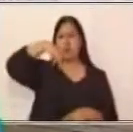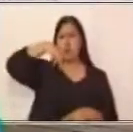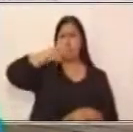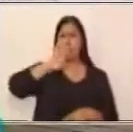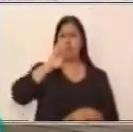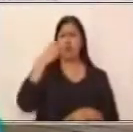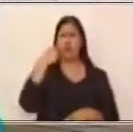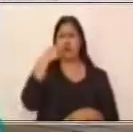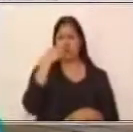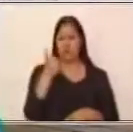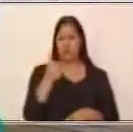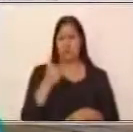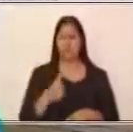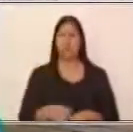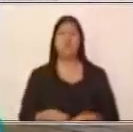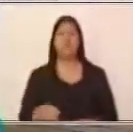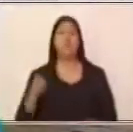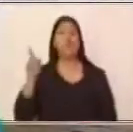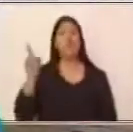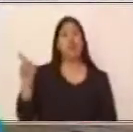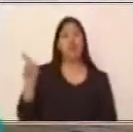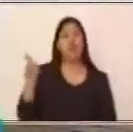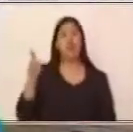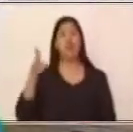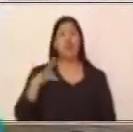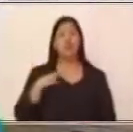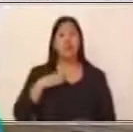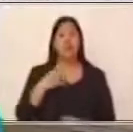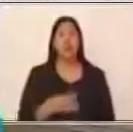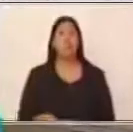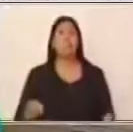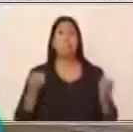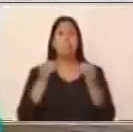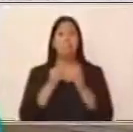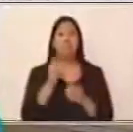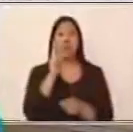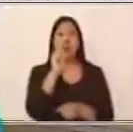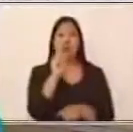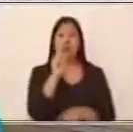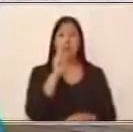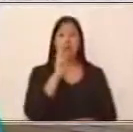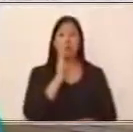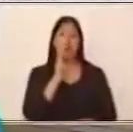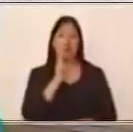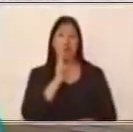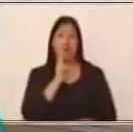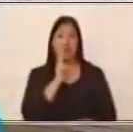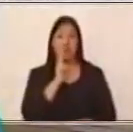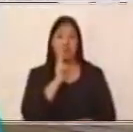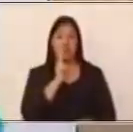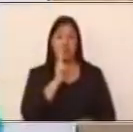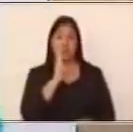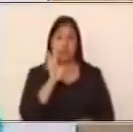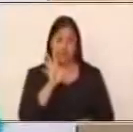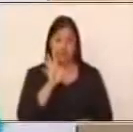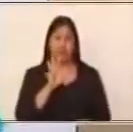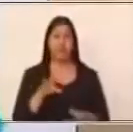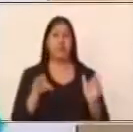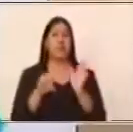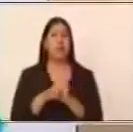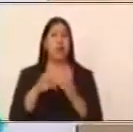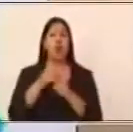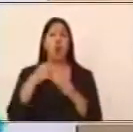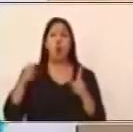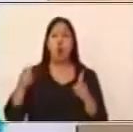Es aquella en la que hay más de un verbo. Como te decía, en las oraciones simples solamente